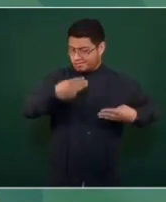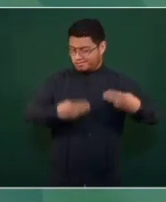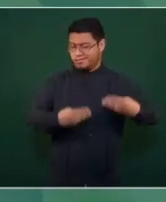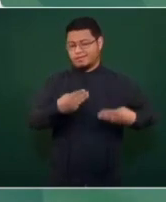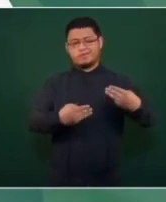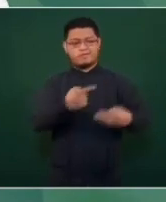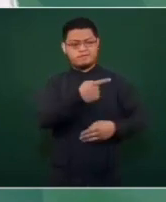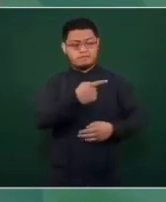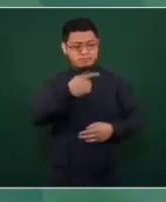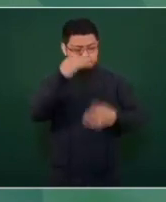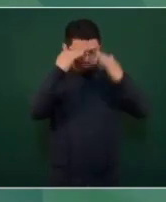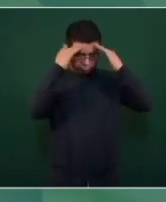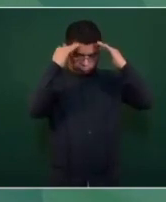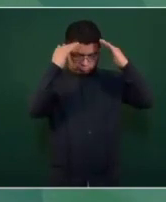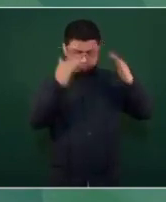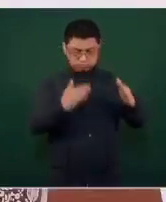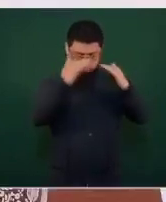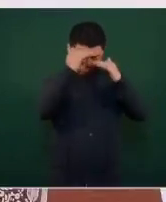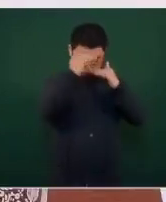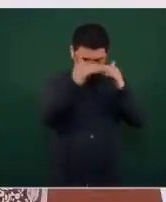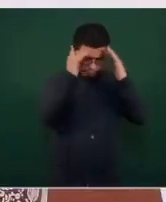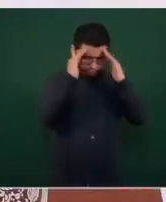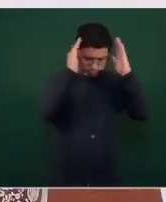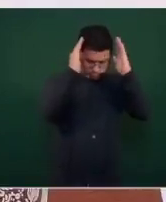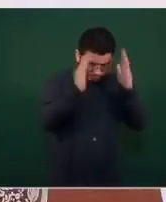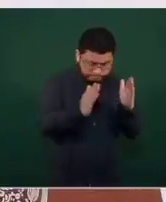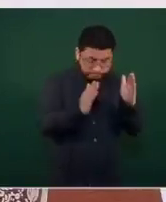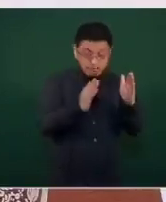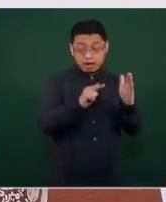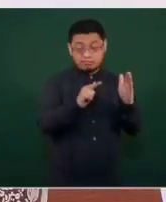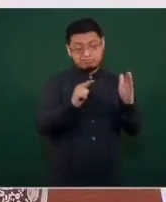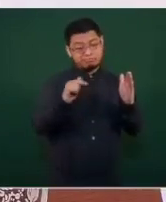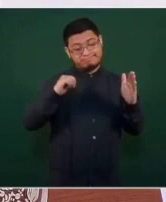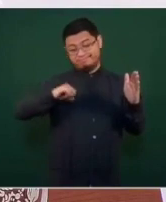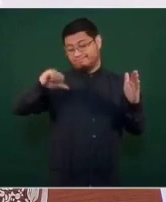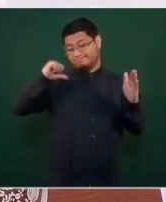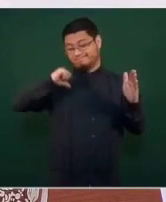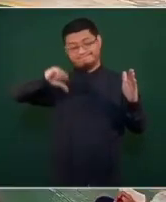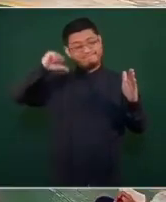tienen esa concepción conservadora de antes.